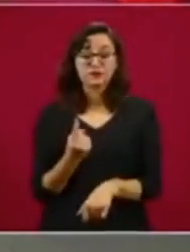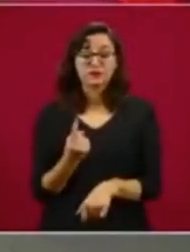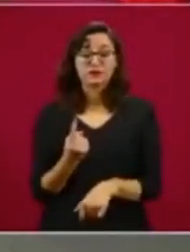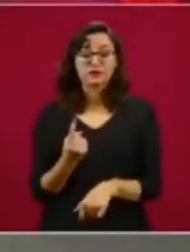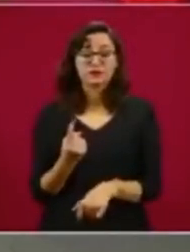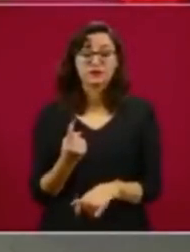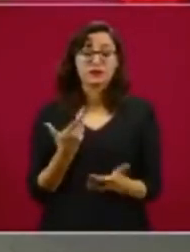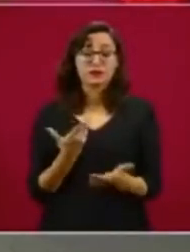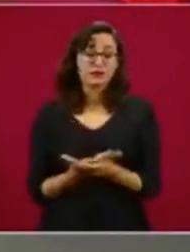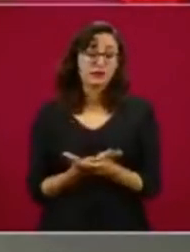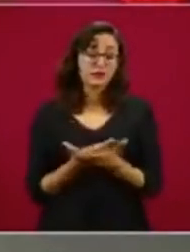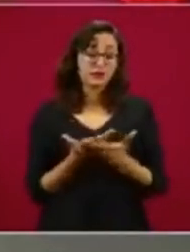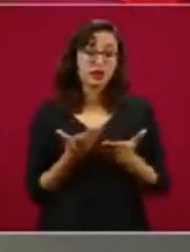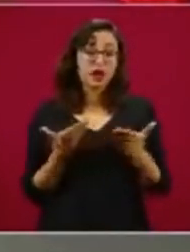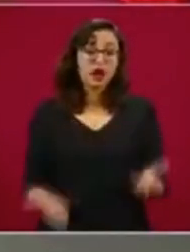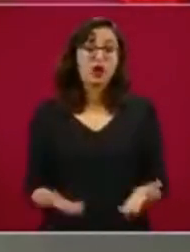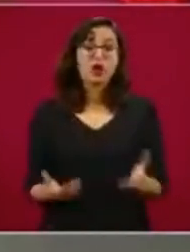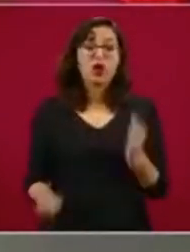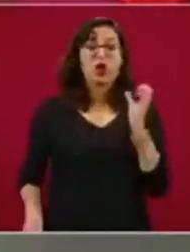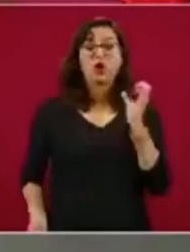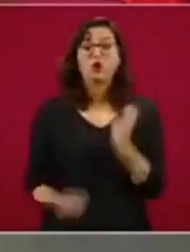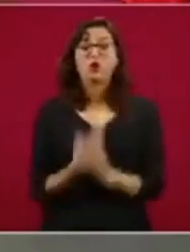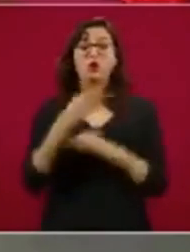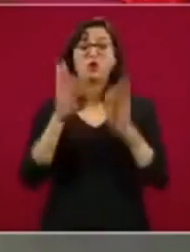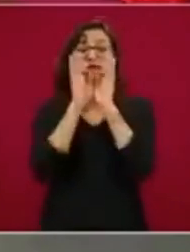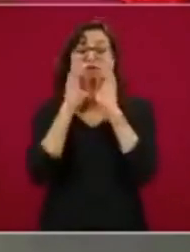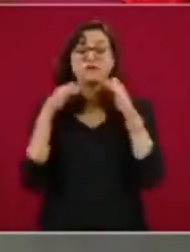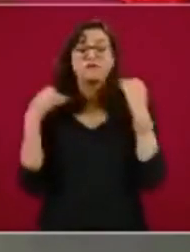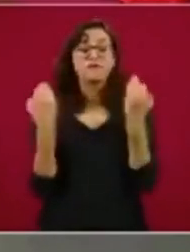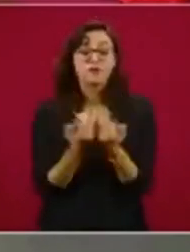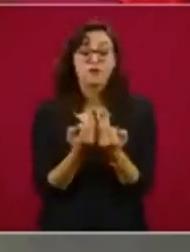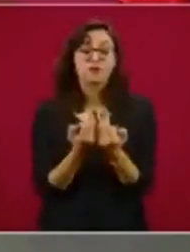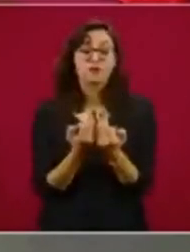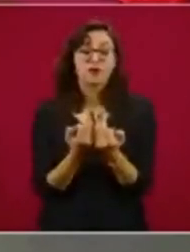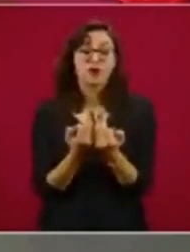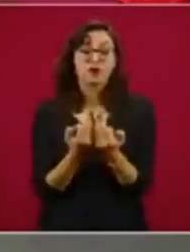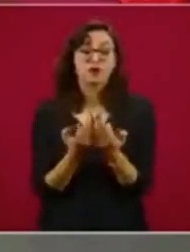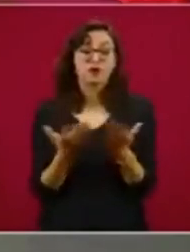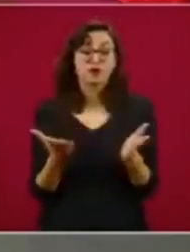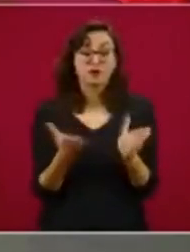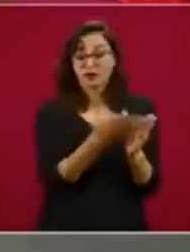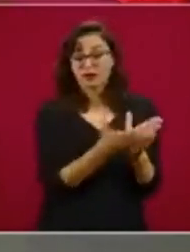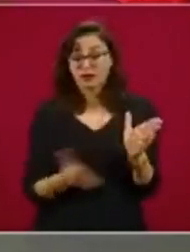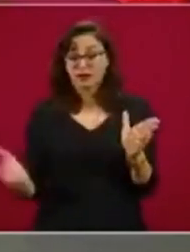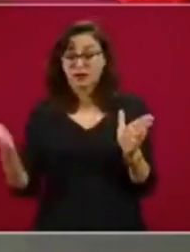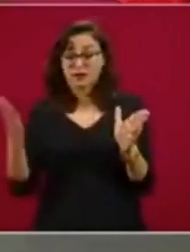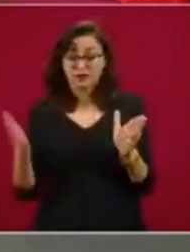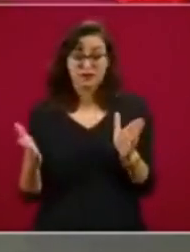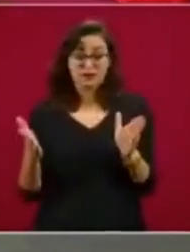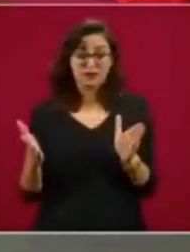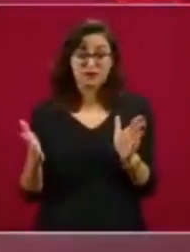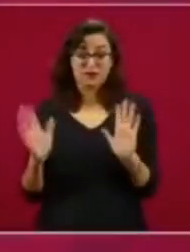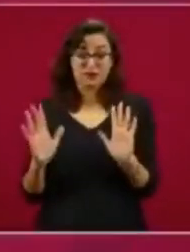definición de San Benito,